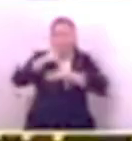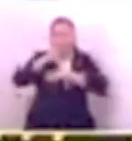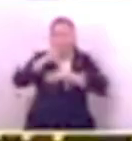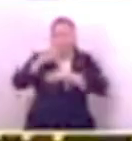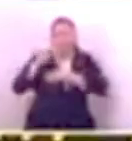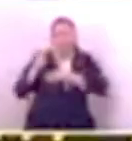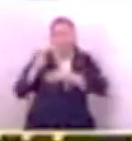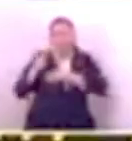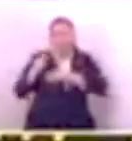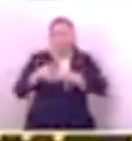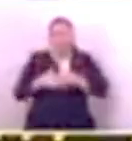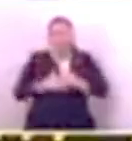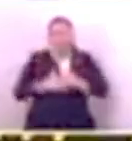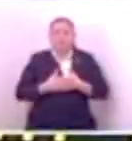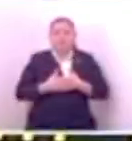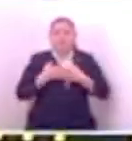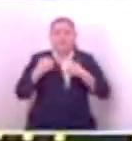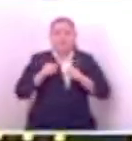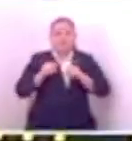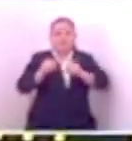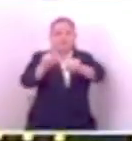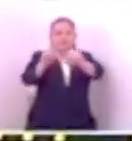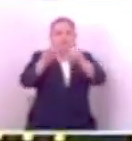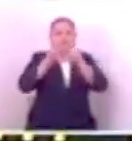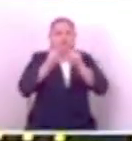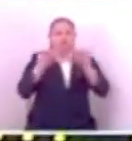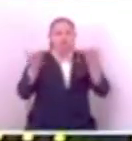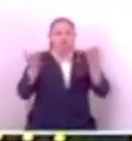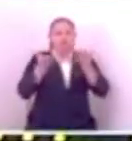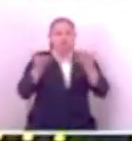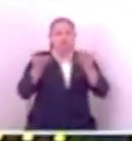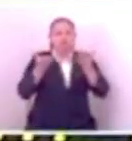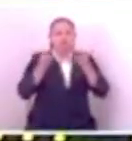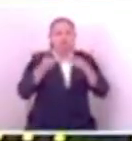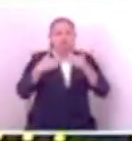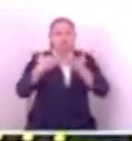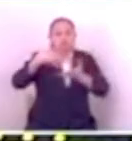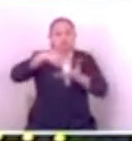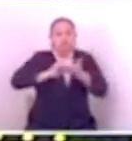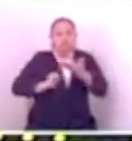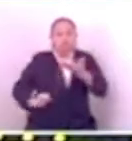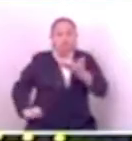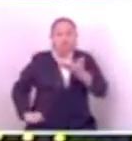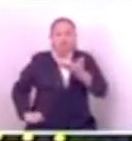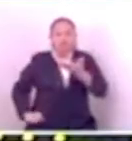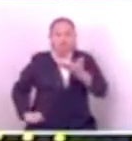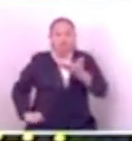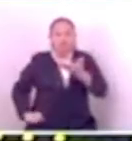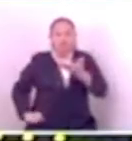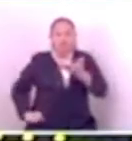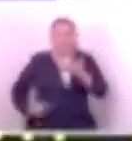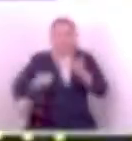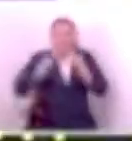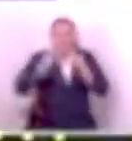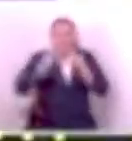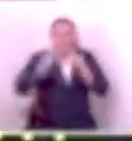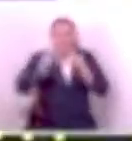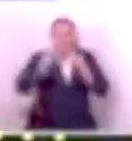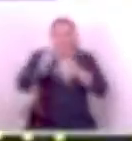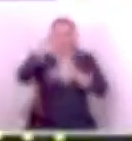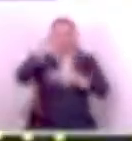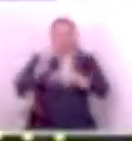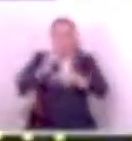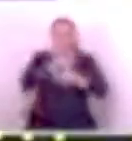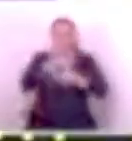desde mi punto de vista, como que ya bien tarde vino a reaccionar este señor, porque ustedes se recuerdan cuando gobernaba Arena, ¿por qué desde ahí